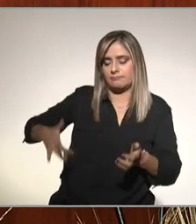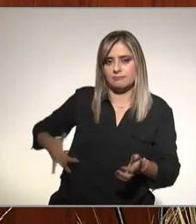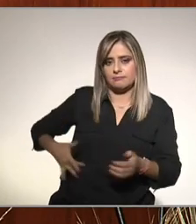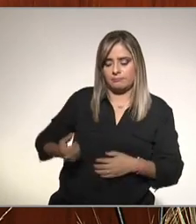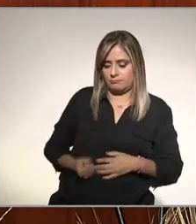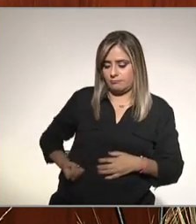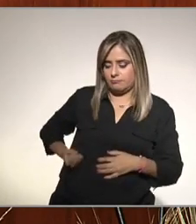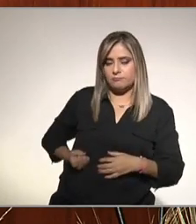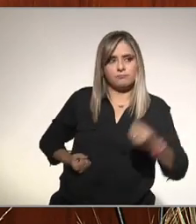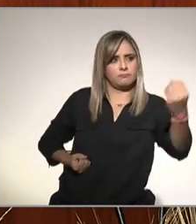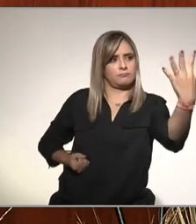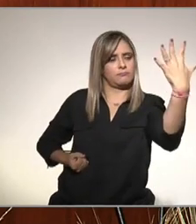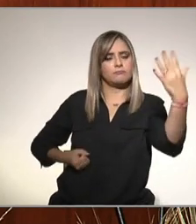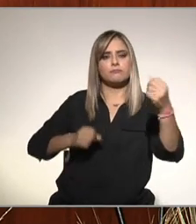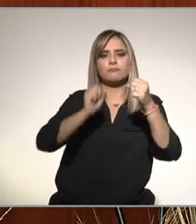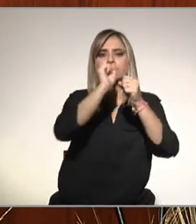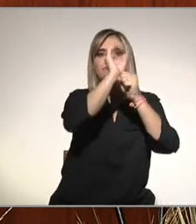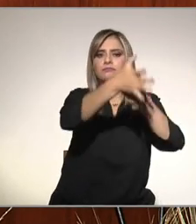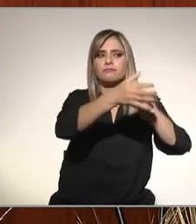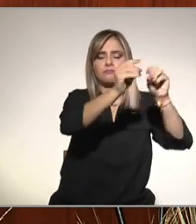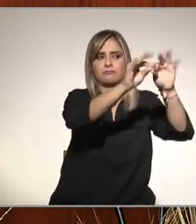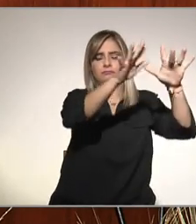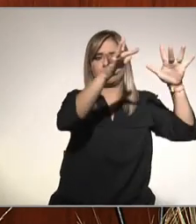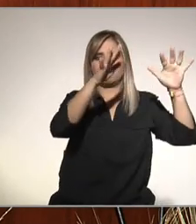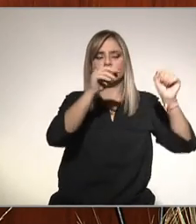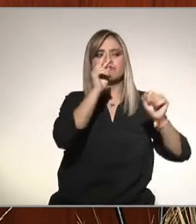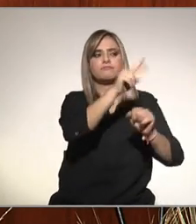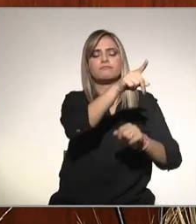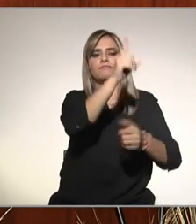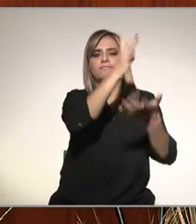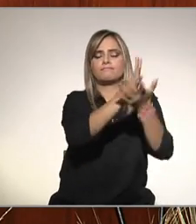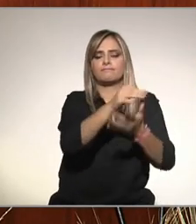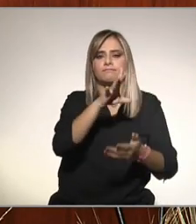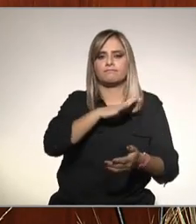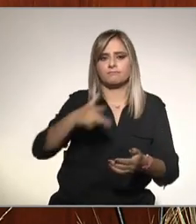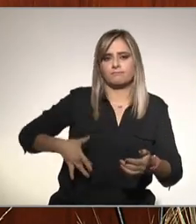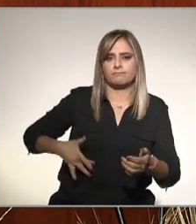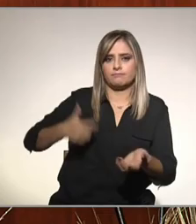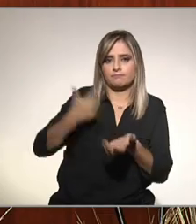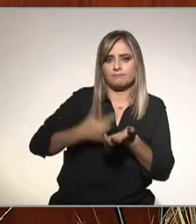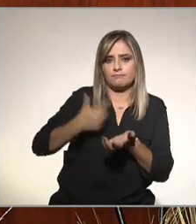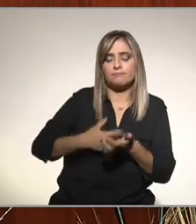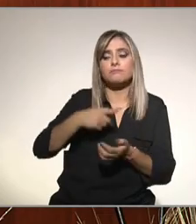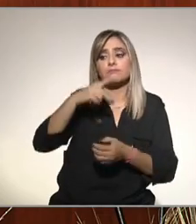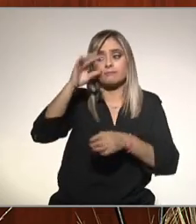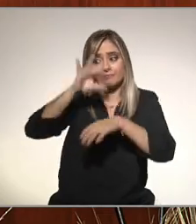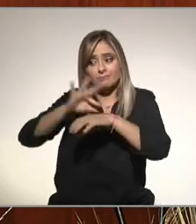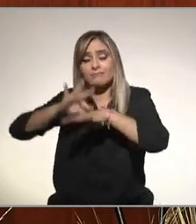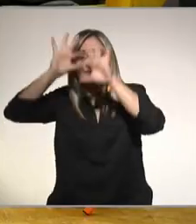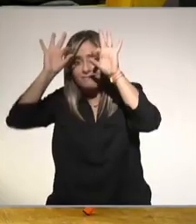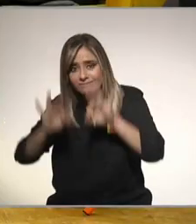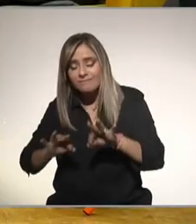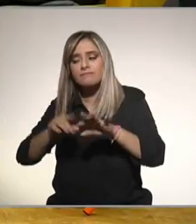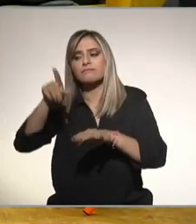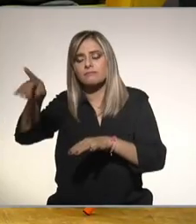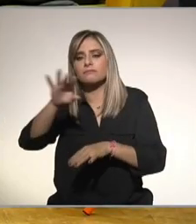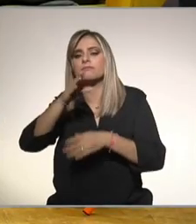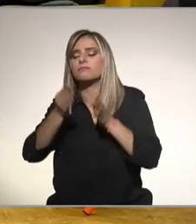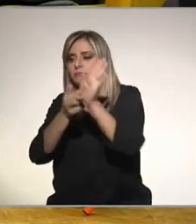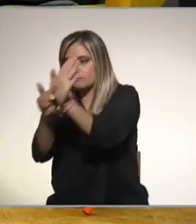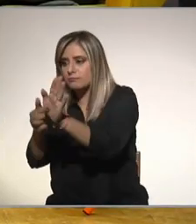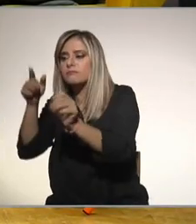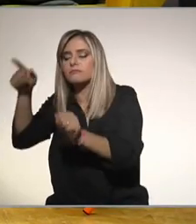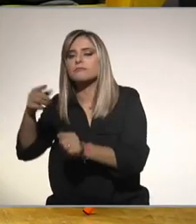brillanteza es igual a hígado graso vale la pena tener una evaluación mucho más objetiva cuánto tienes de hígado graso